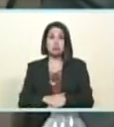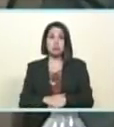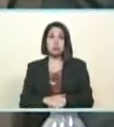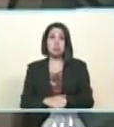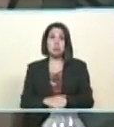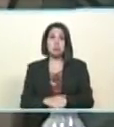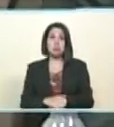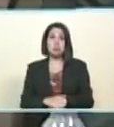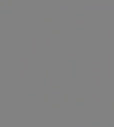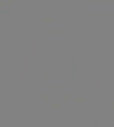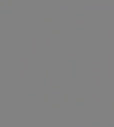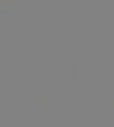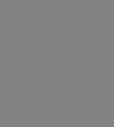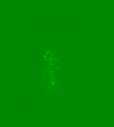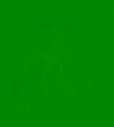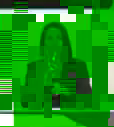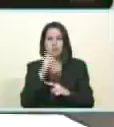permita